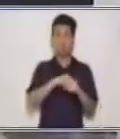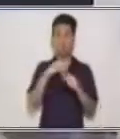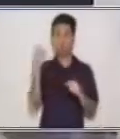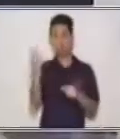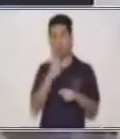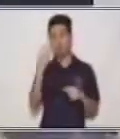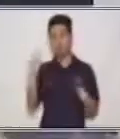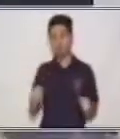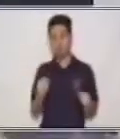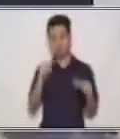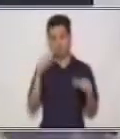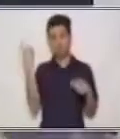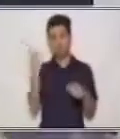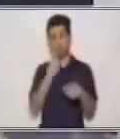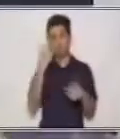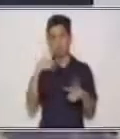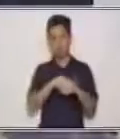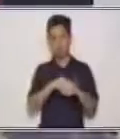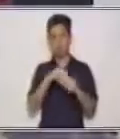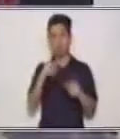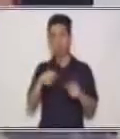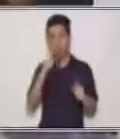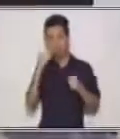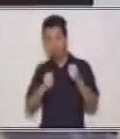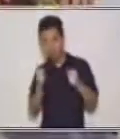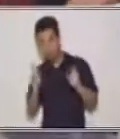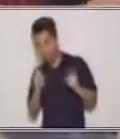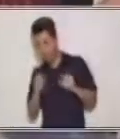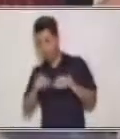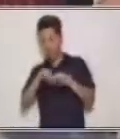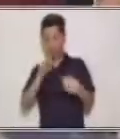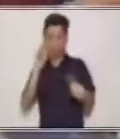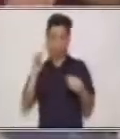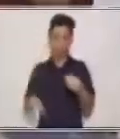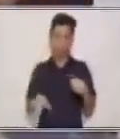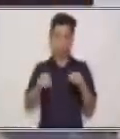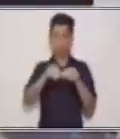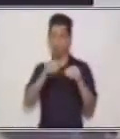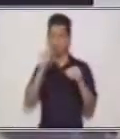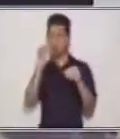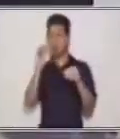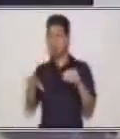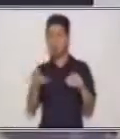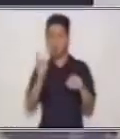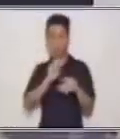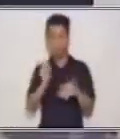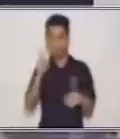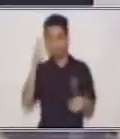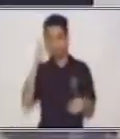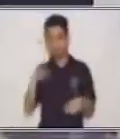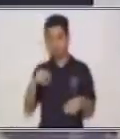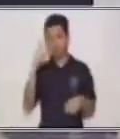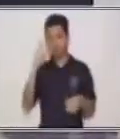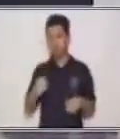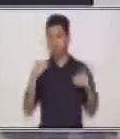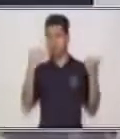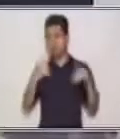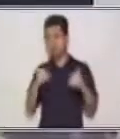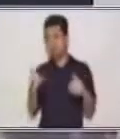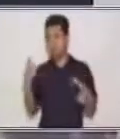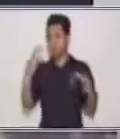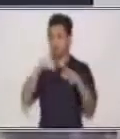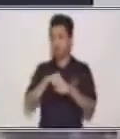en su lugar, sin correr ni tirar. Que mañana hay que volver a jugar y a